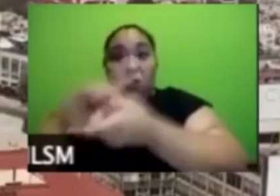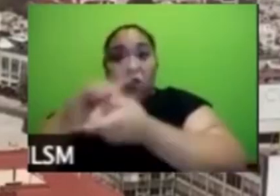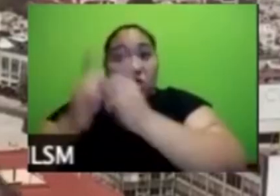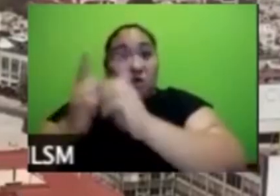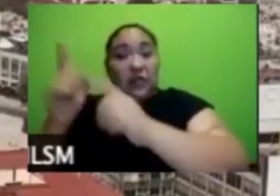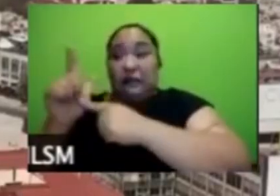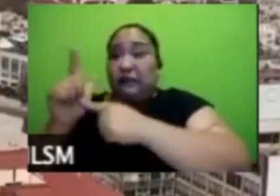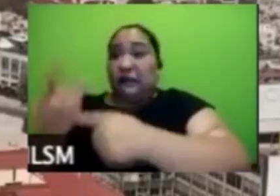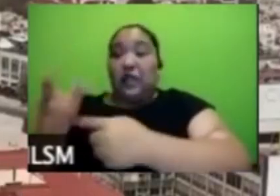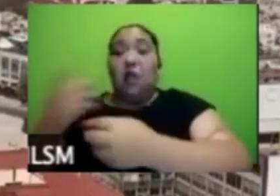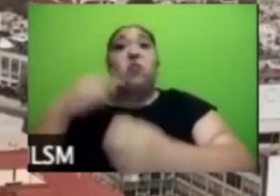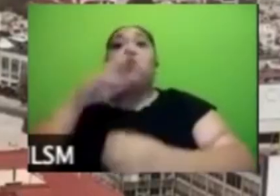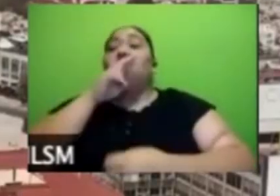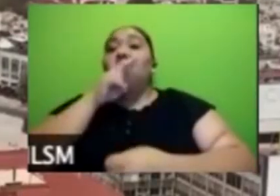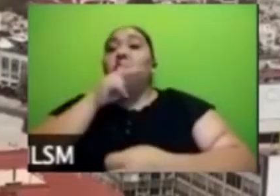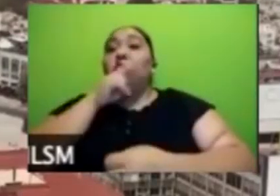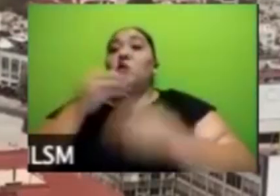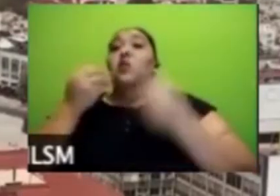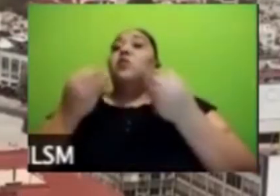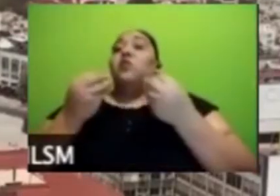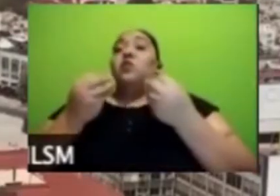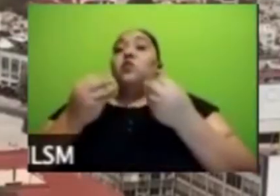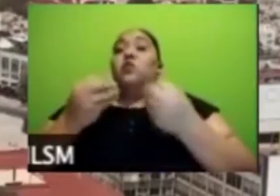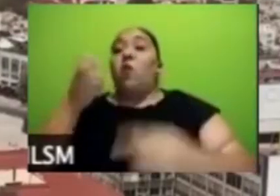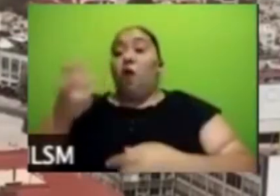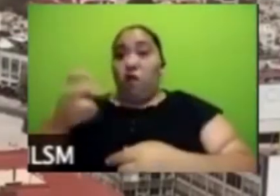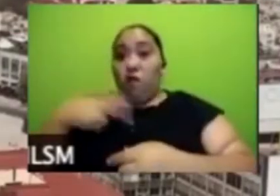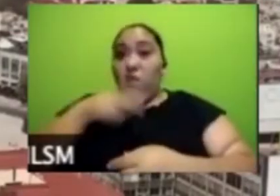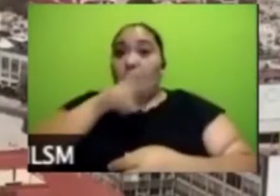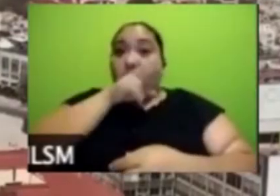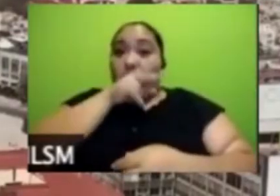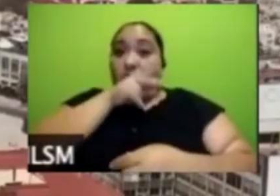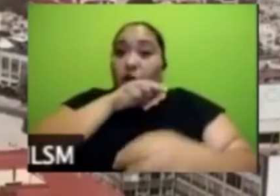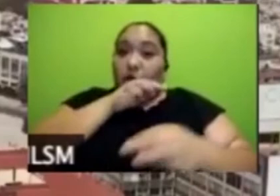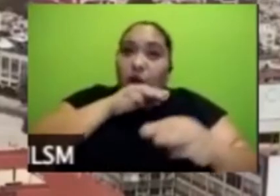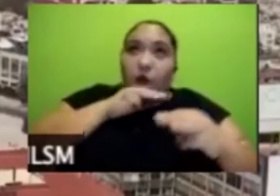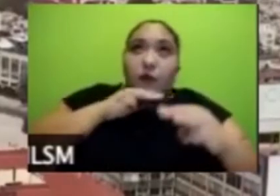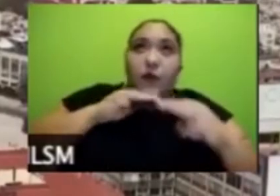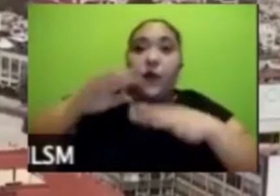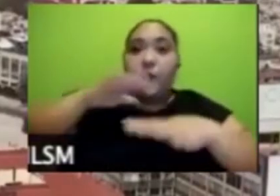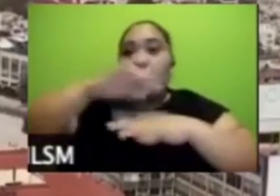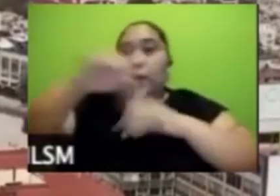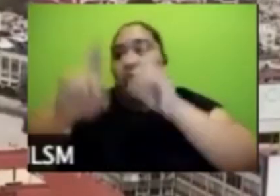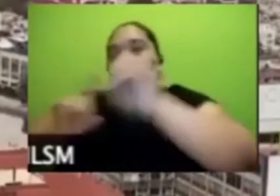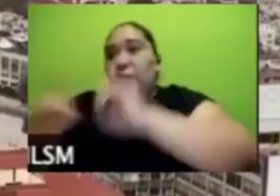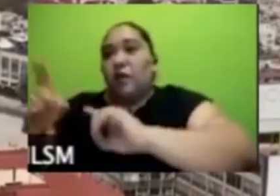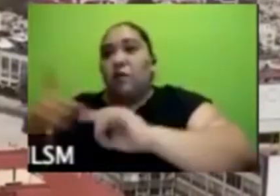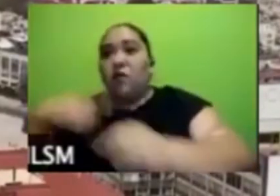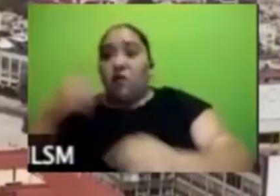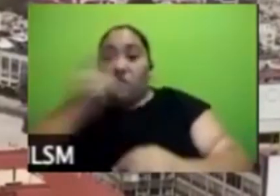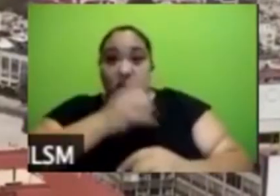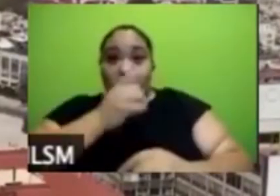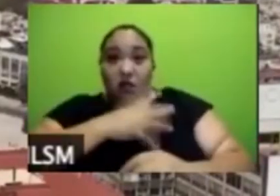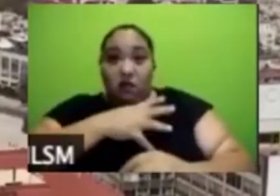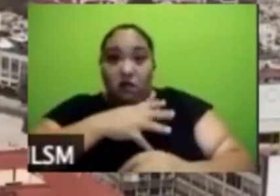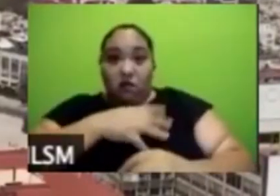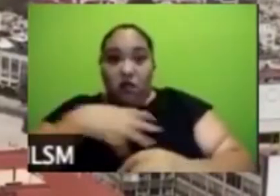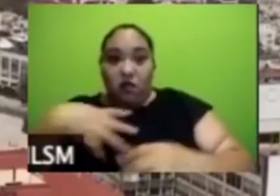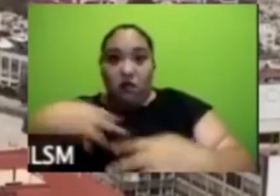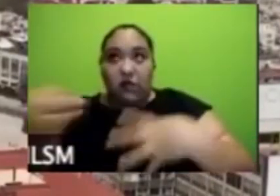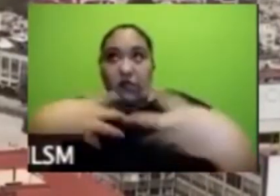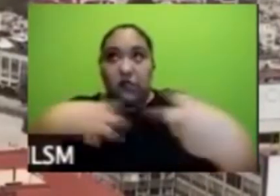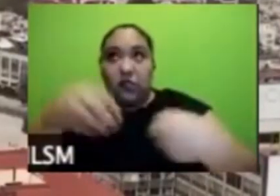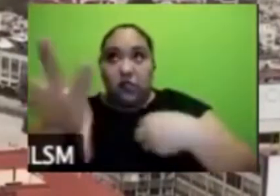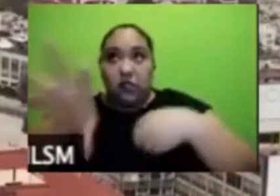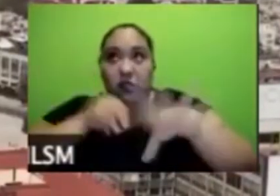se ha ido moviendo ¿por qué? porque el miedo a infectarse sí fue subiendo subiendo subiendo pero ya